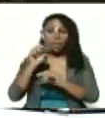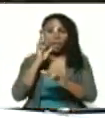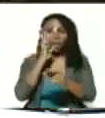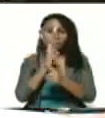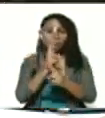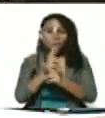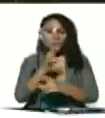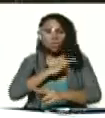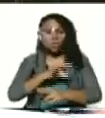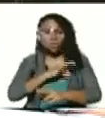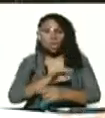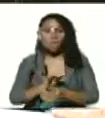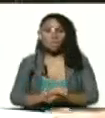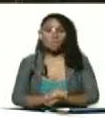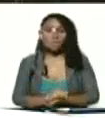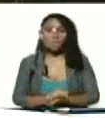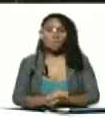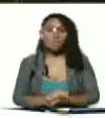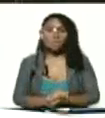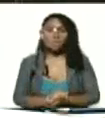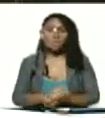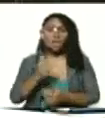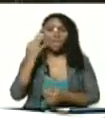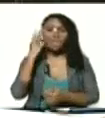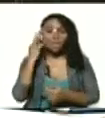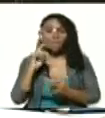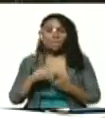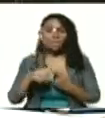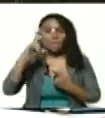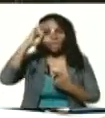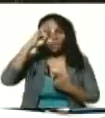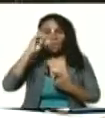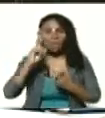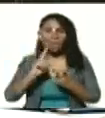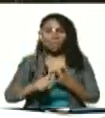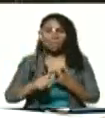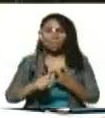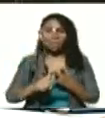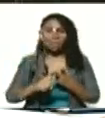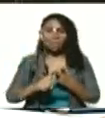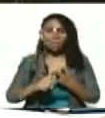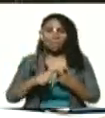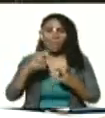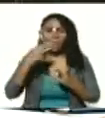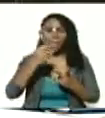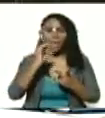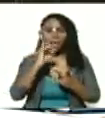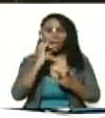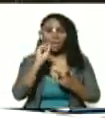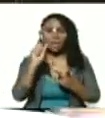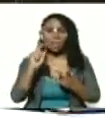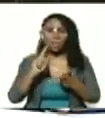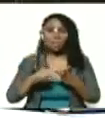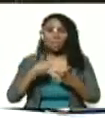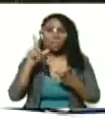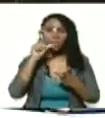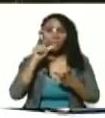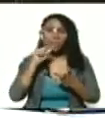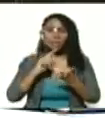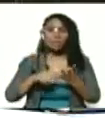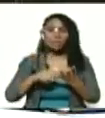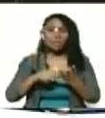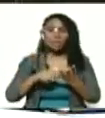sociales facebook instagram periscope twitter youtuber